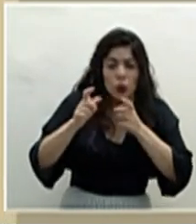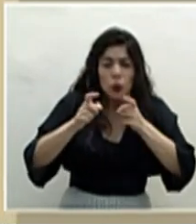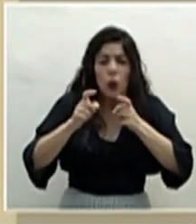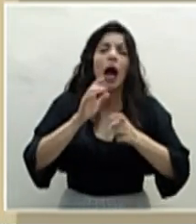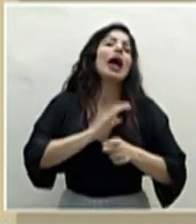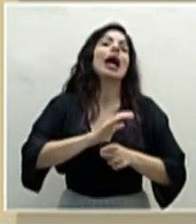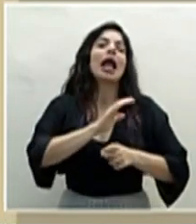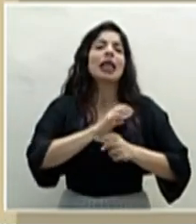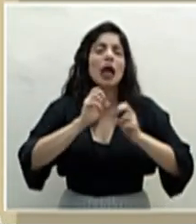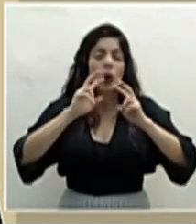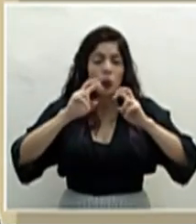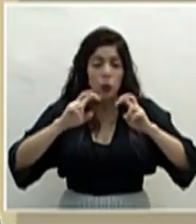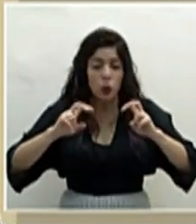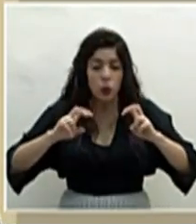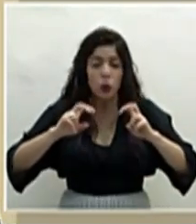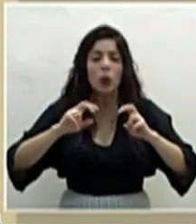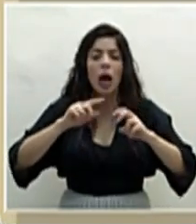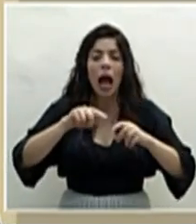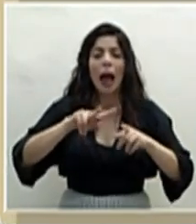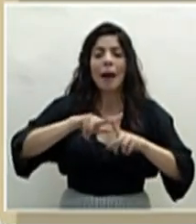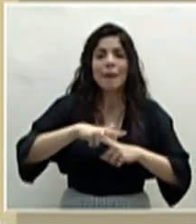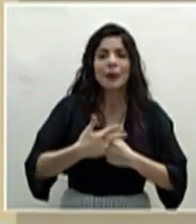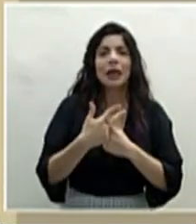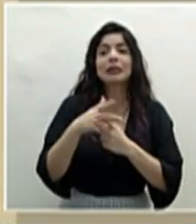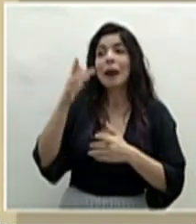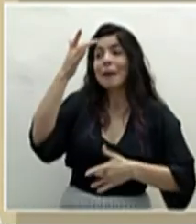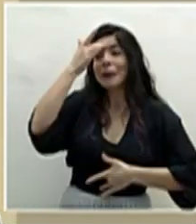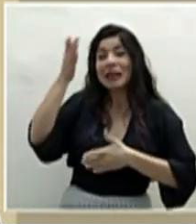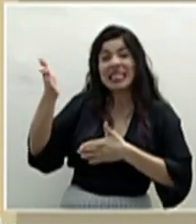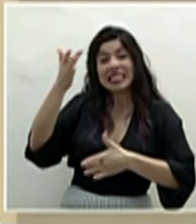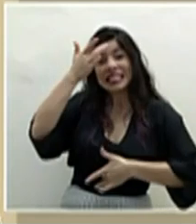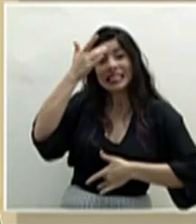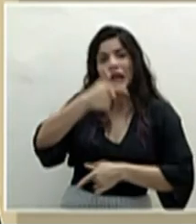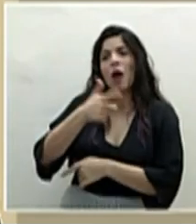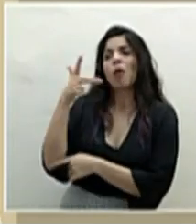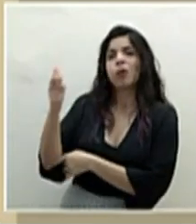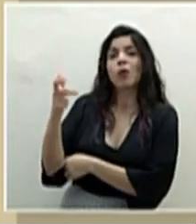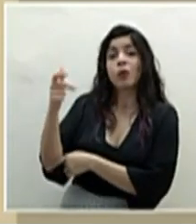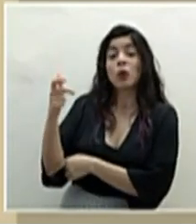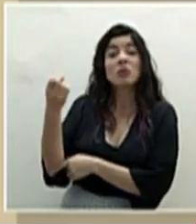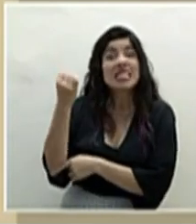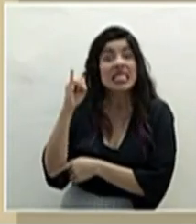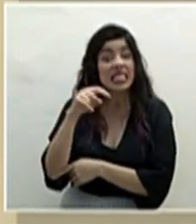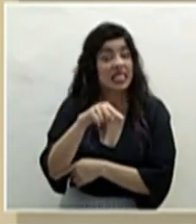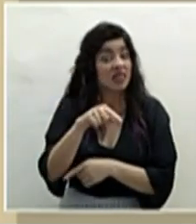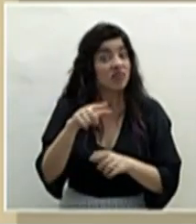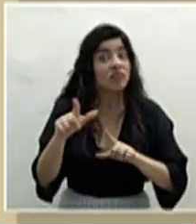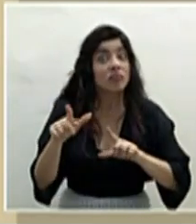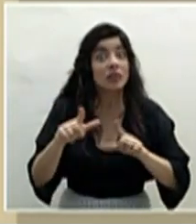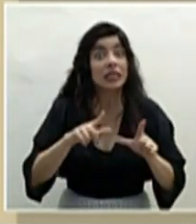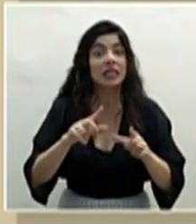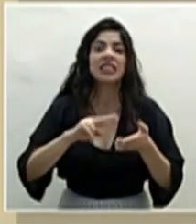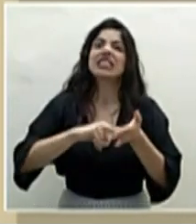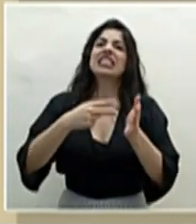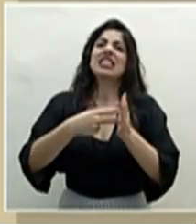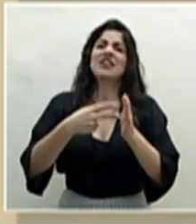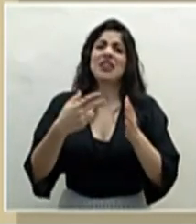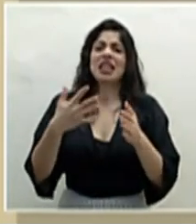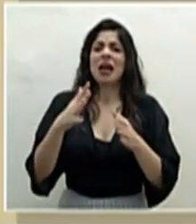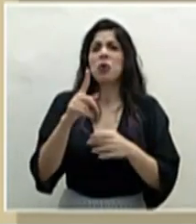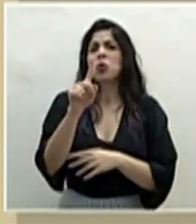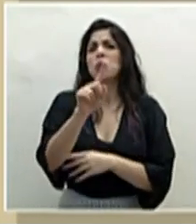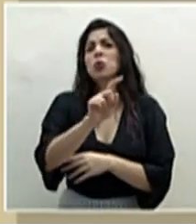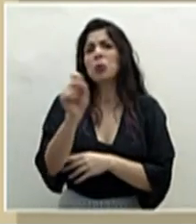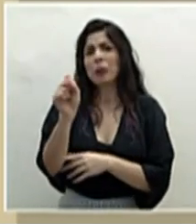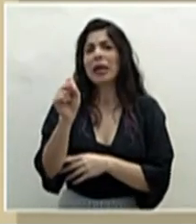calidad y comenzar a probarlos ya en pacientes. Si eso fuera así, estamos a poco más de un